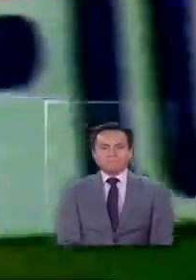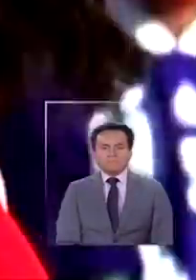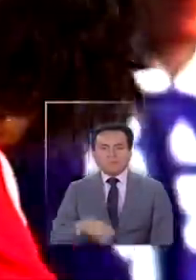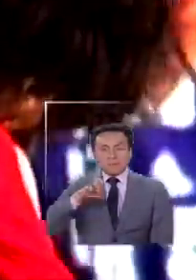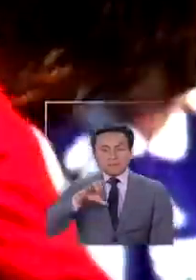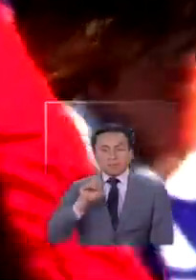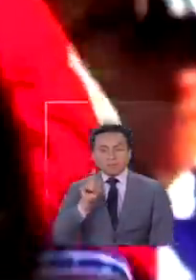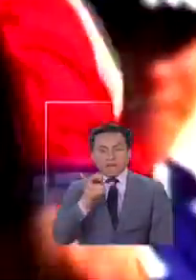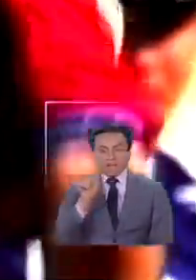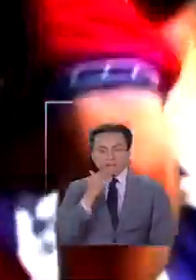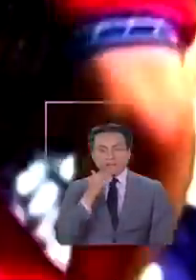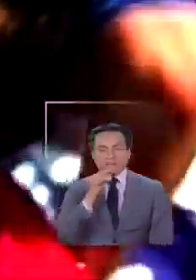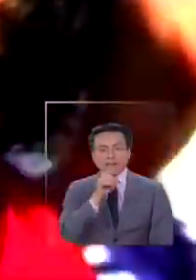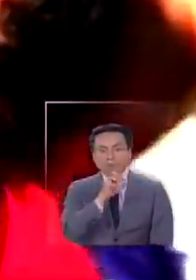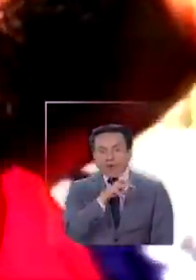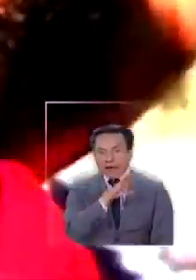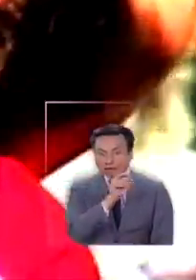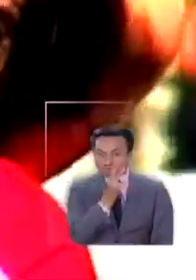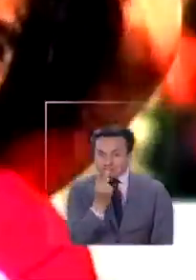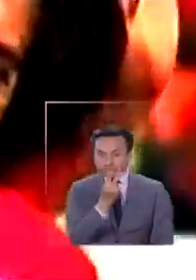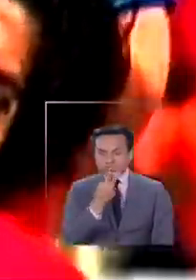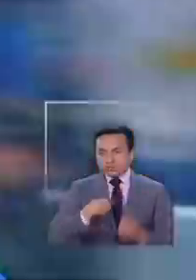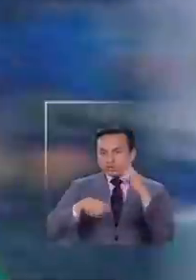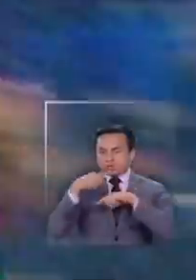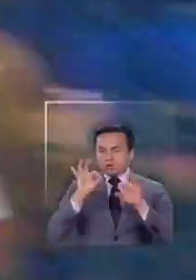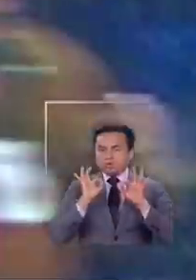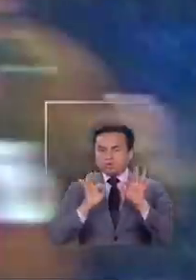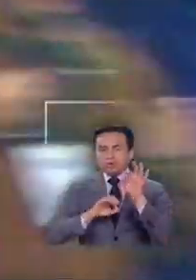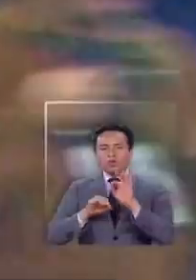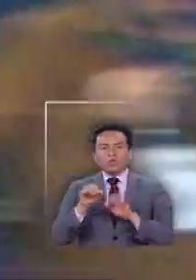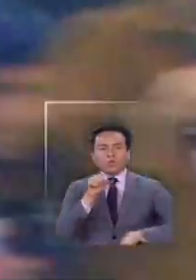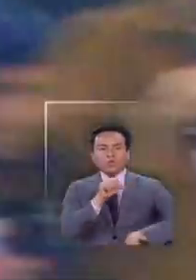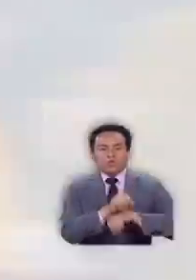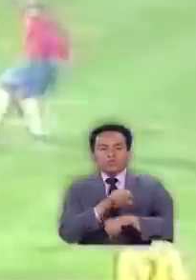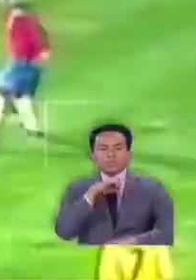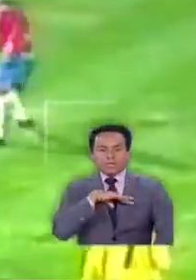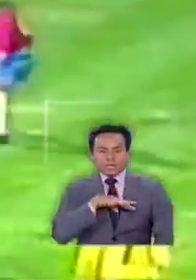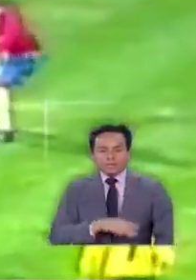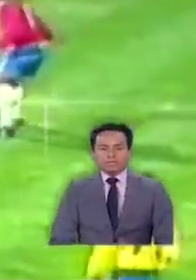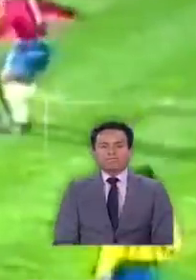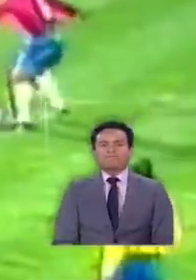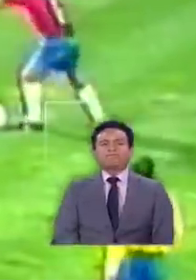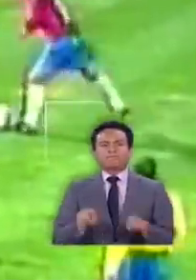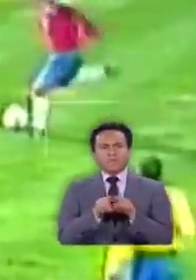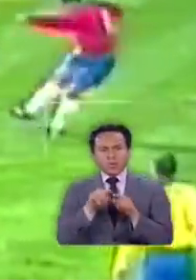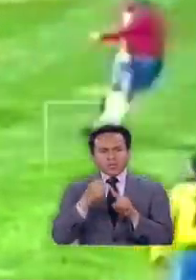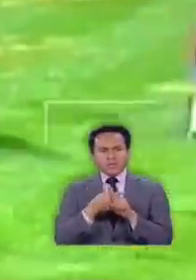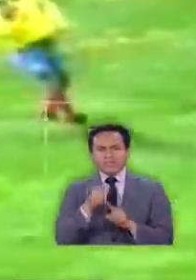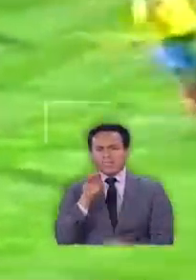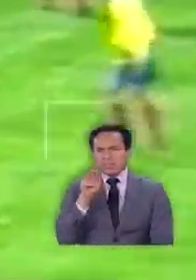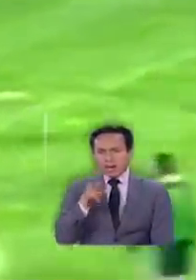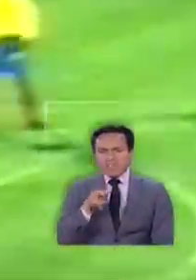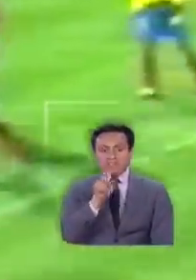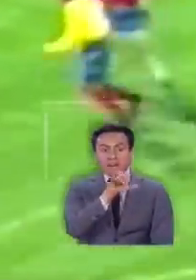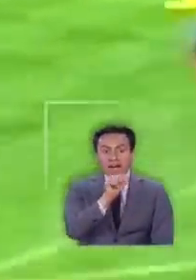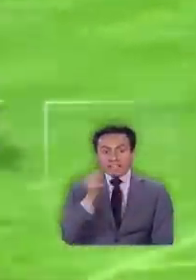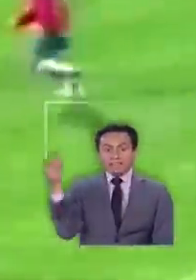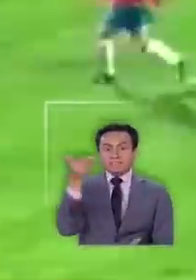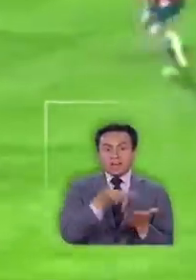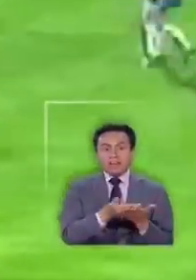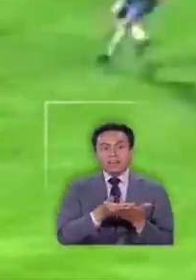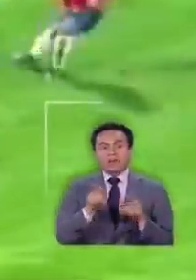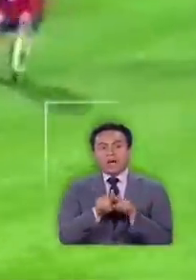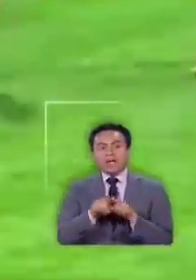Marcelo Salas e Iván Zamorano una dupla histórica y letal del fútbol chileno de nuevo la está pidiendo Iván por acá viene Salas